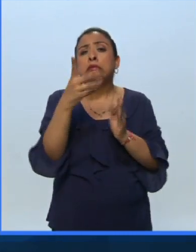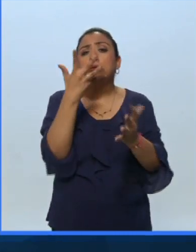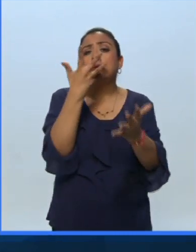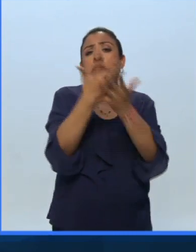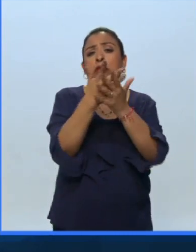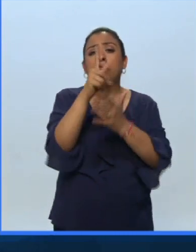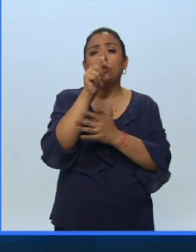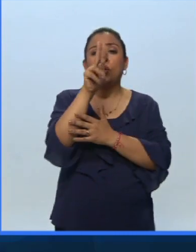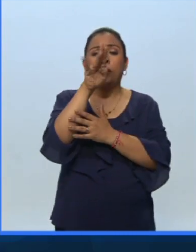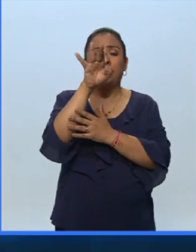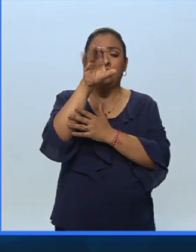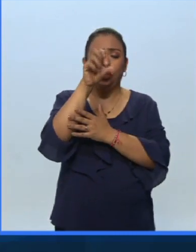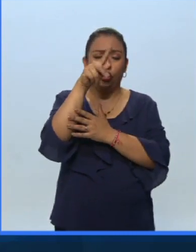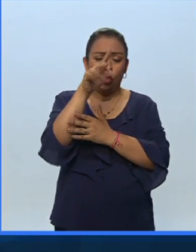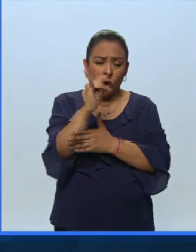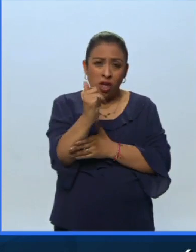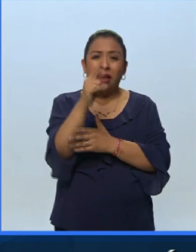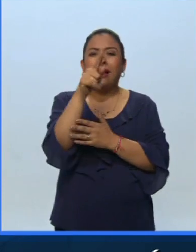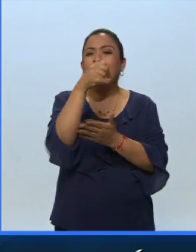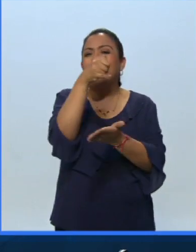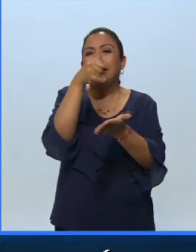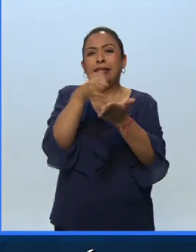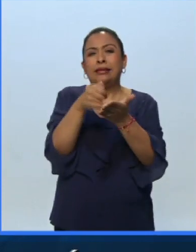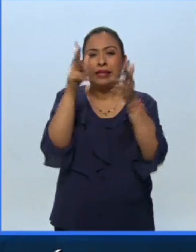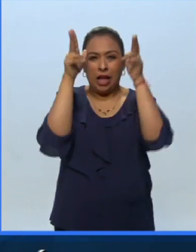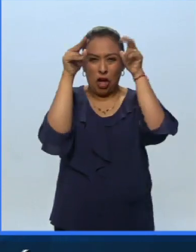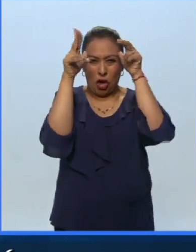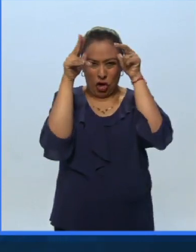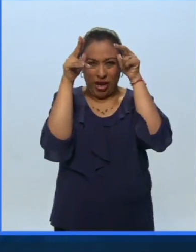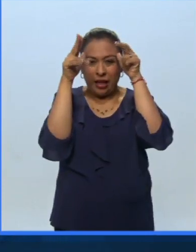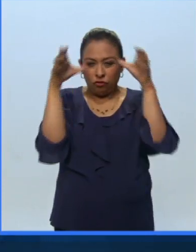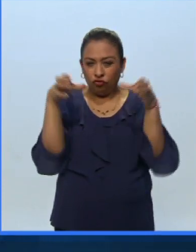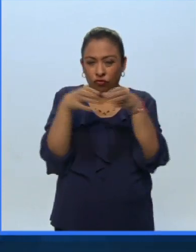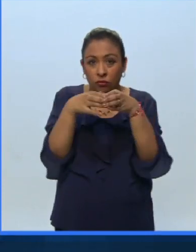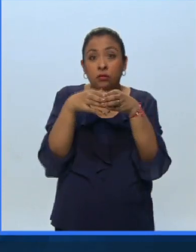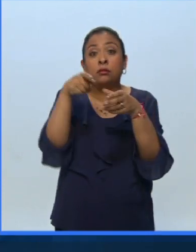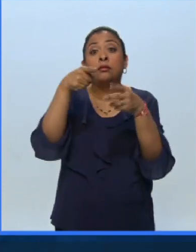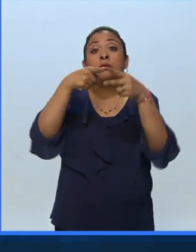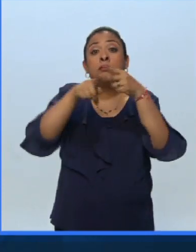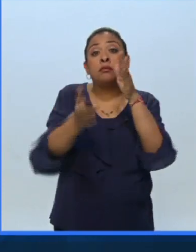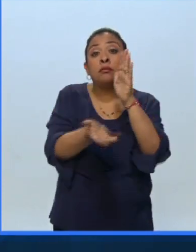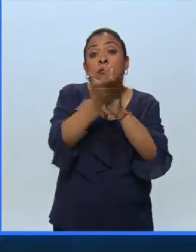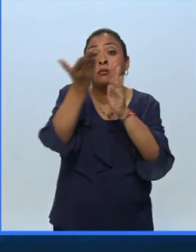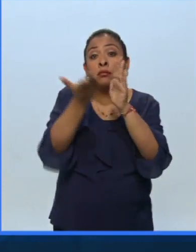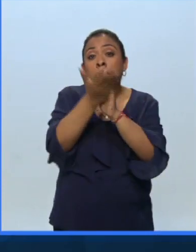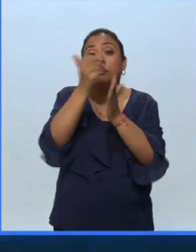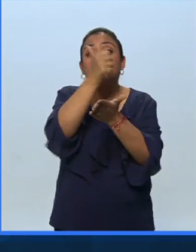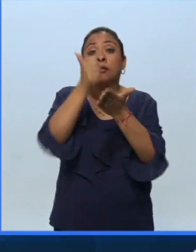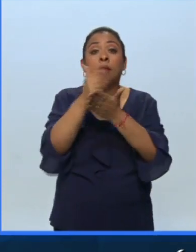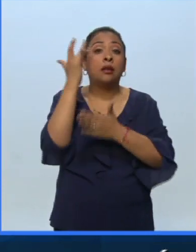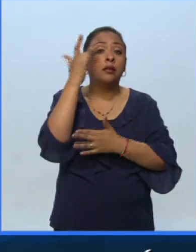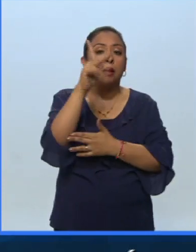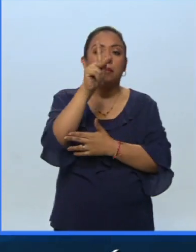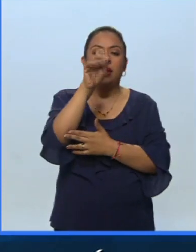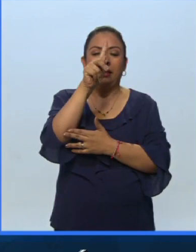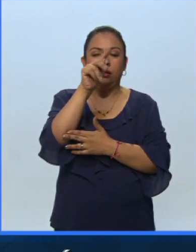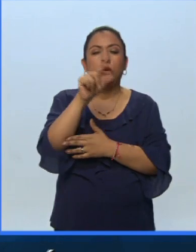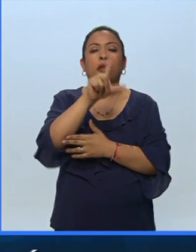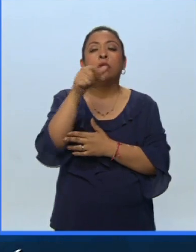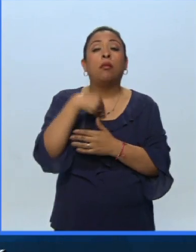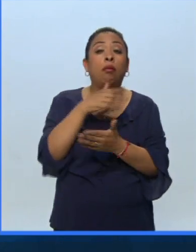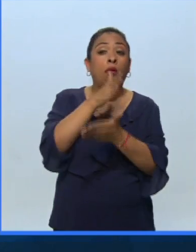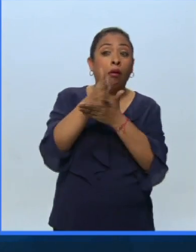prisión de Trubetskoy en una sola isla la isla de los Conejos a partir de la cual comenzó la construcción de San Petersburgo después de este